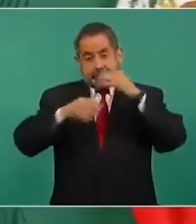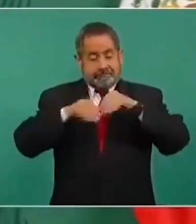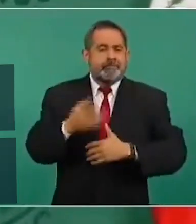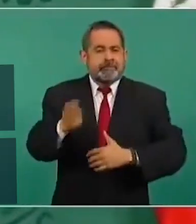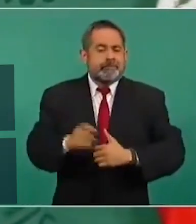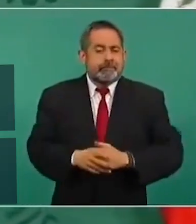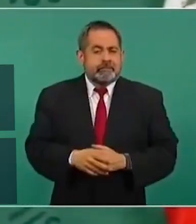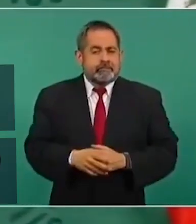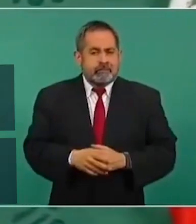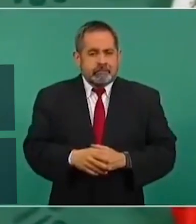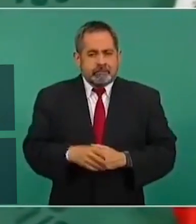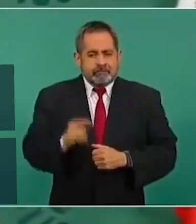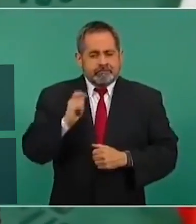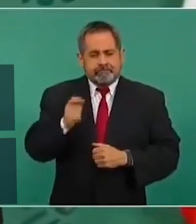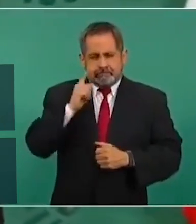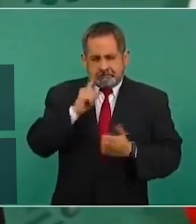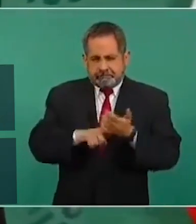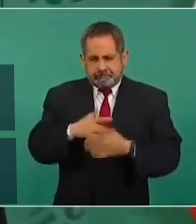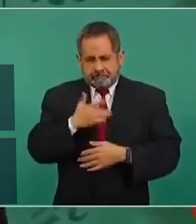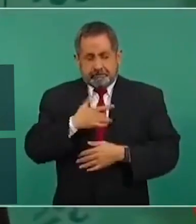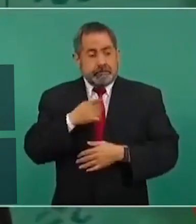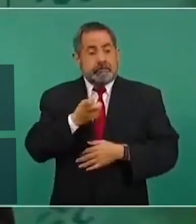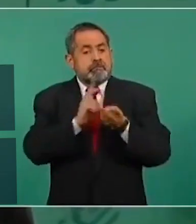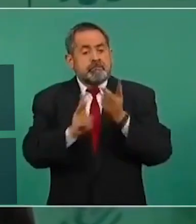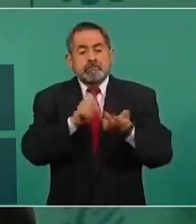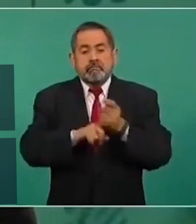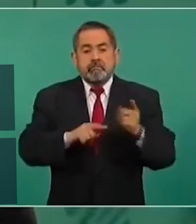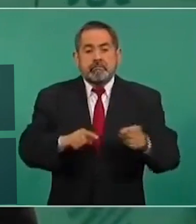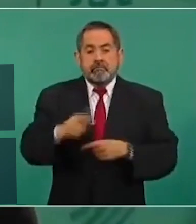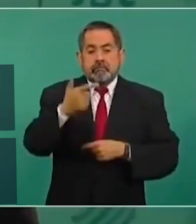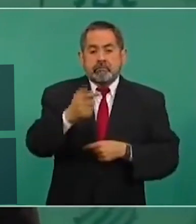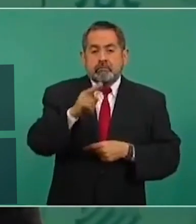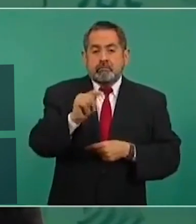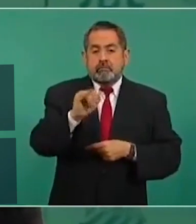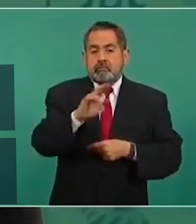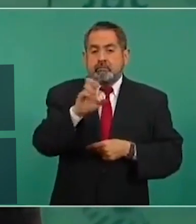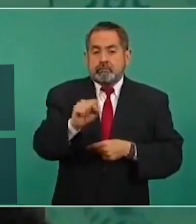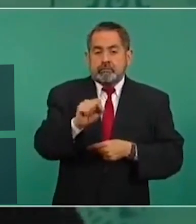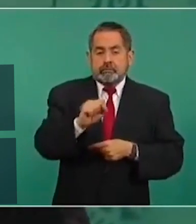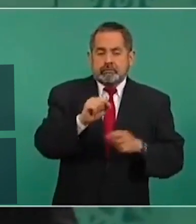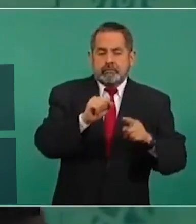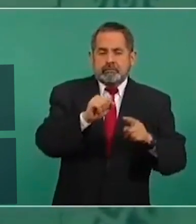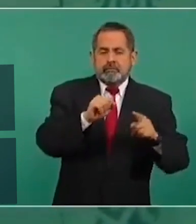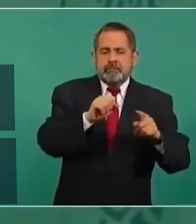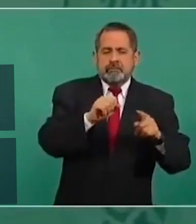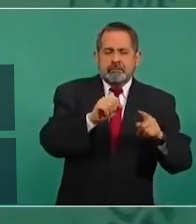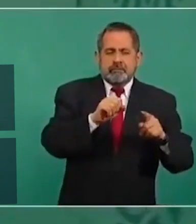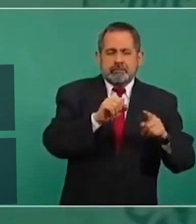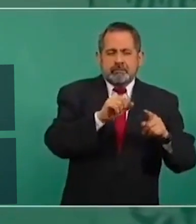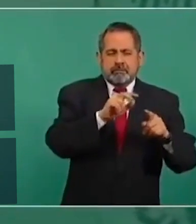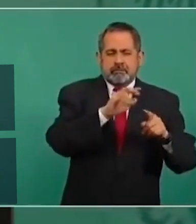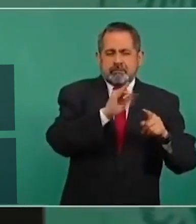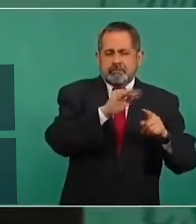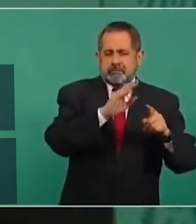escándalo. De pura intuición, ese día me entrevistó Gutiérrez Vigo, que se portó siempre